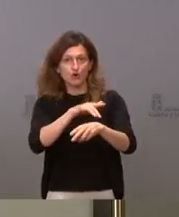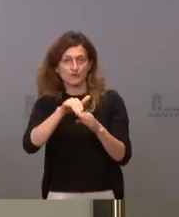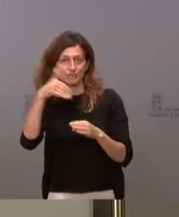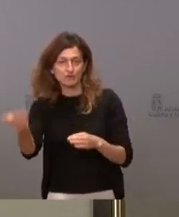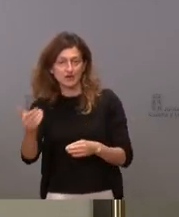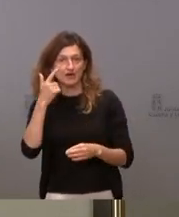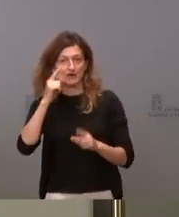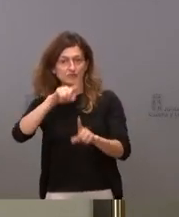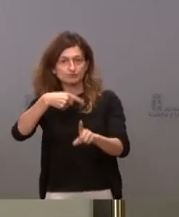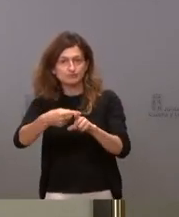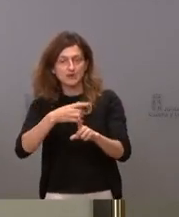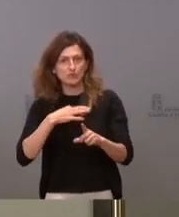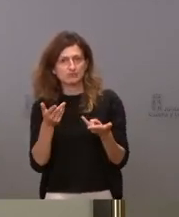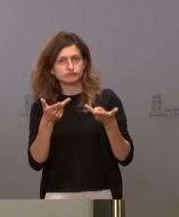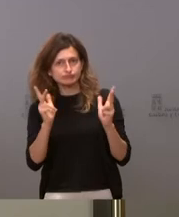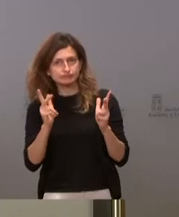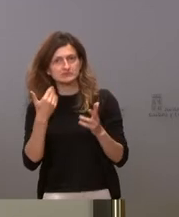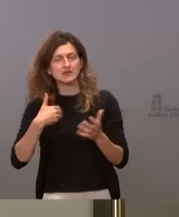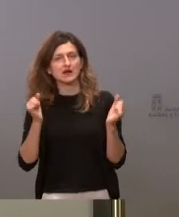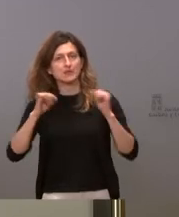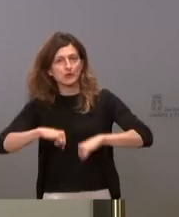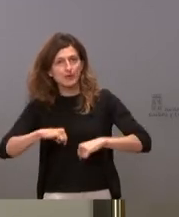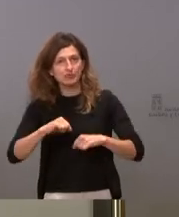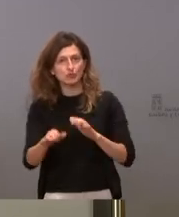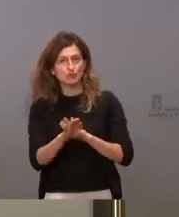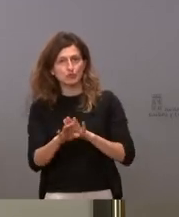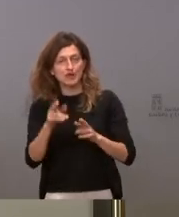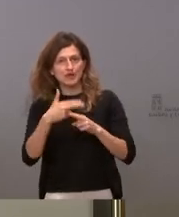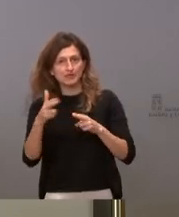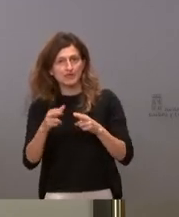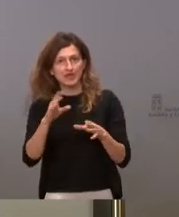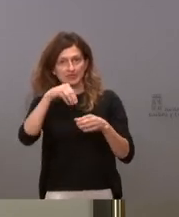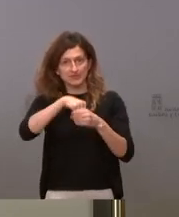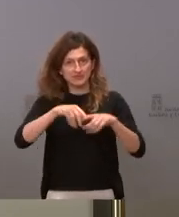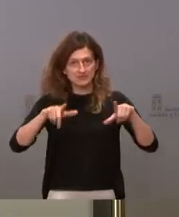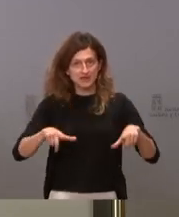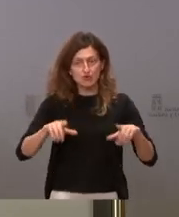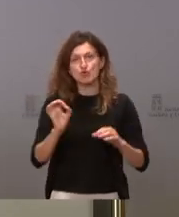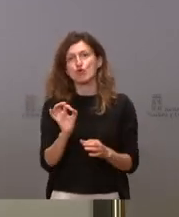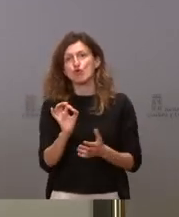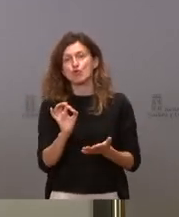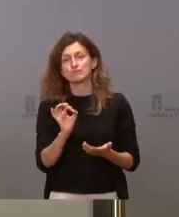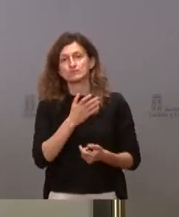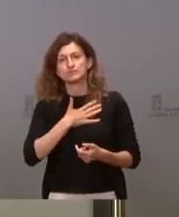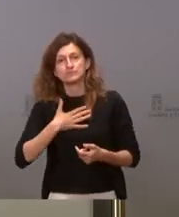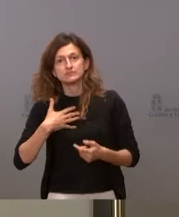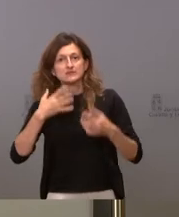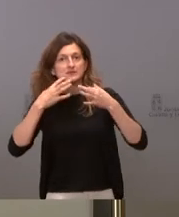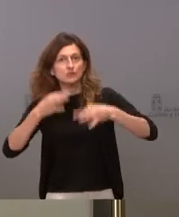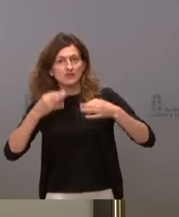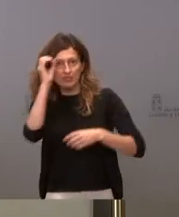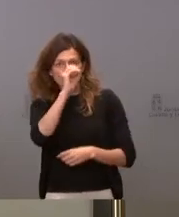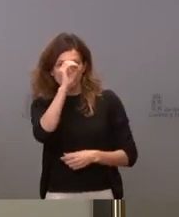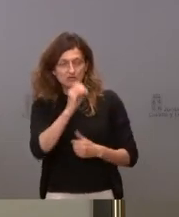se van a permitir o está ya aprobado extraescolares en el interior o qué previsión tienen sobre este asunto.